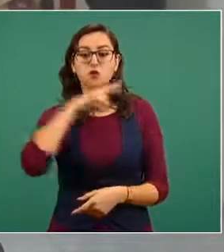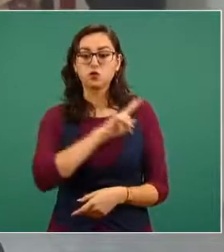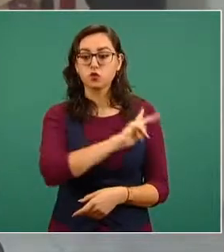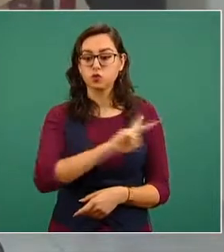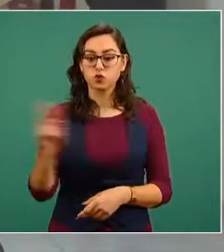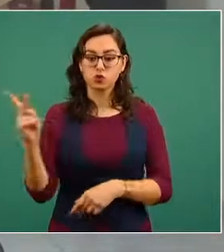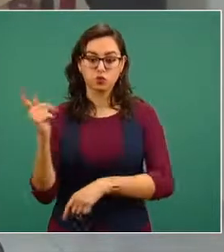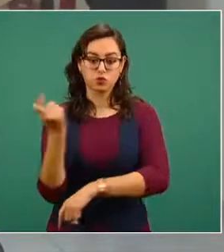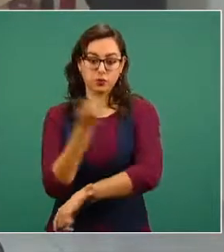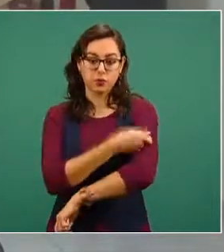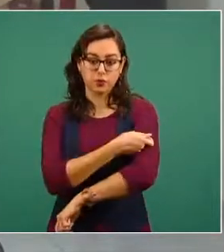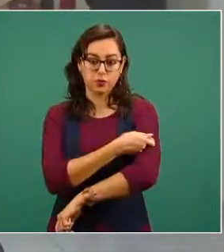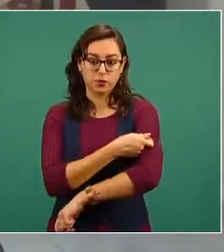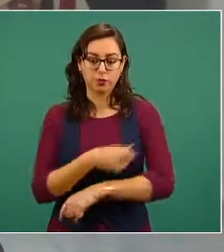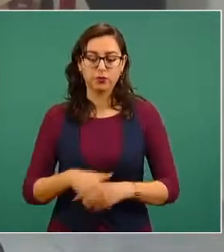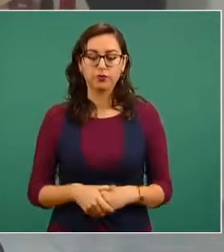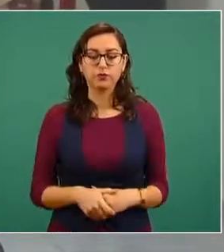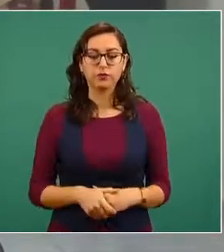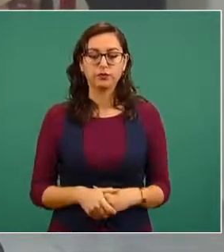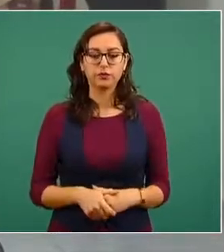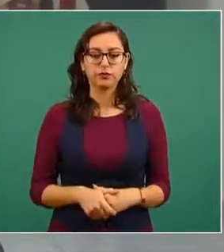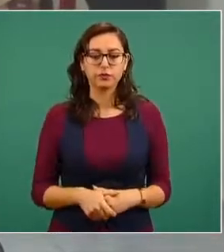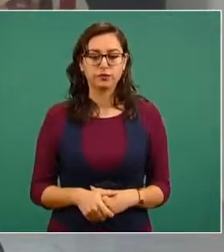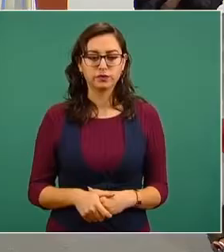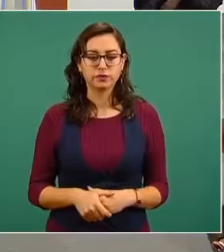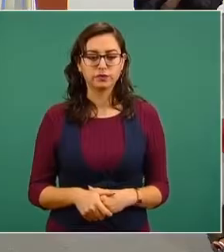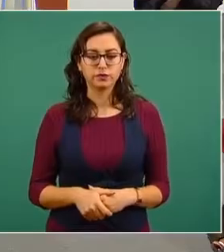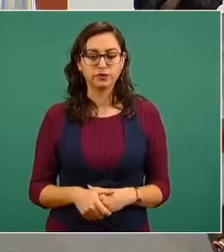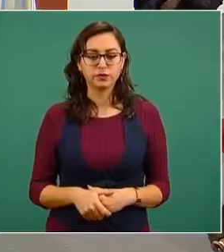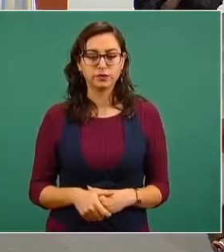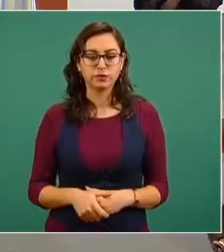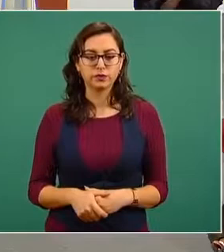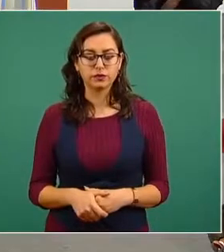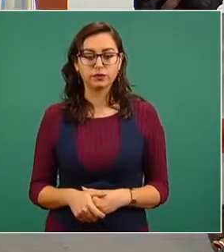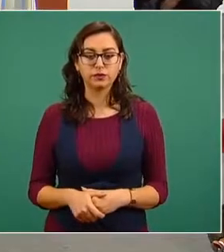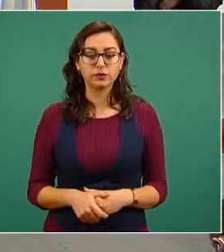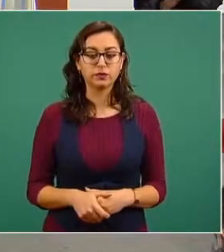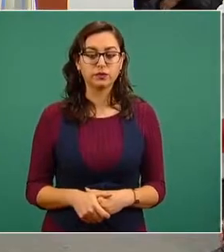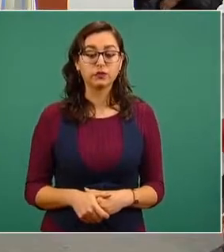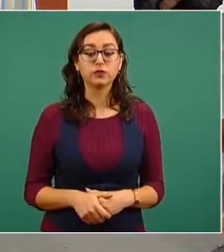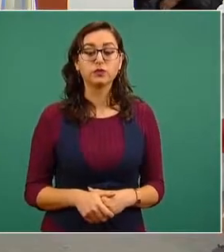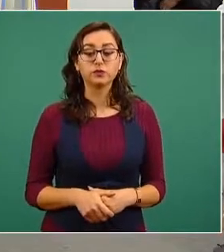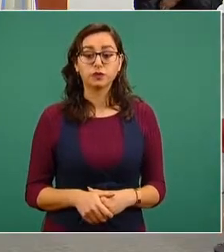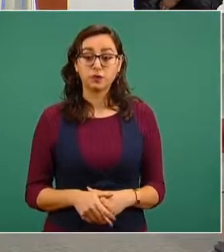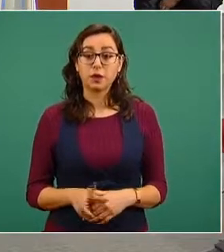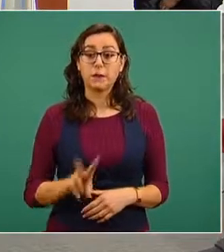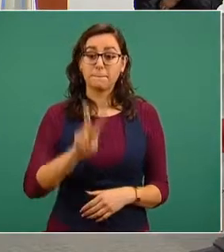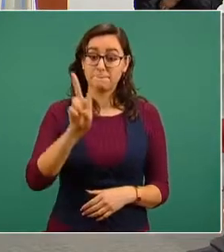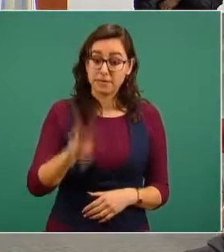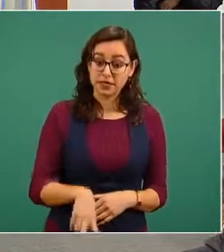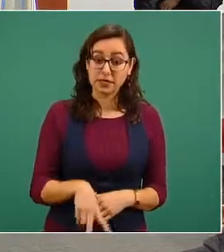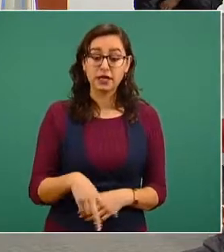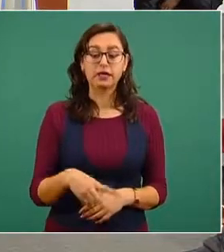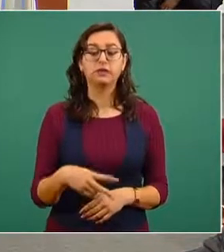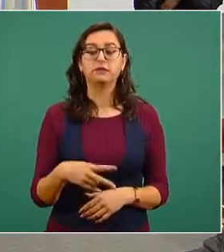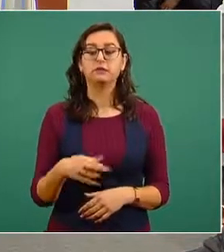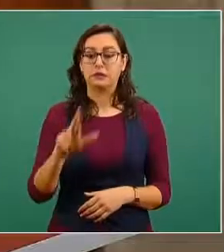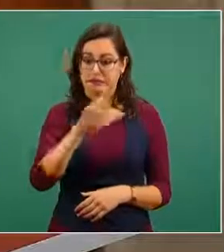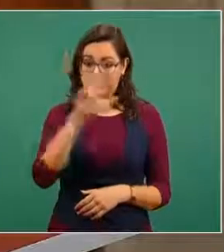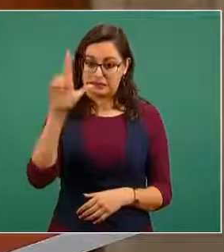pronto posible afortunadamente de nuevo hago un reconocimiento a